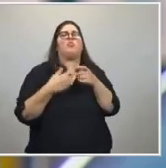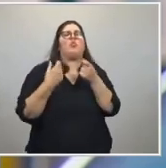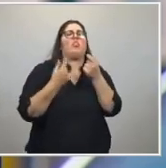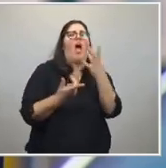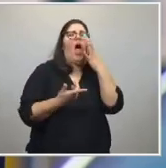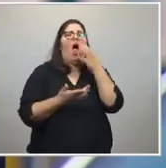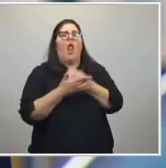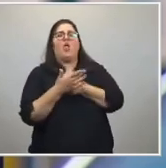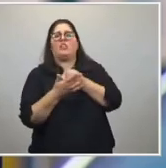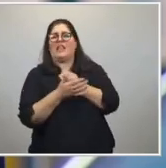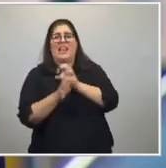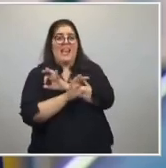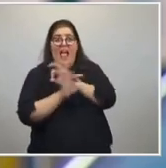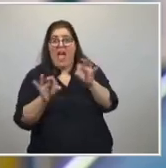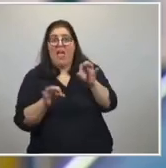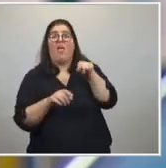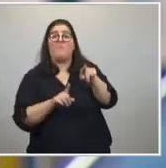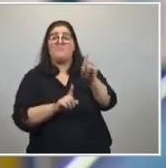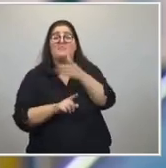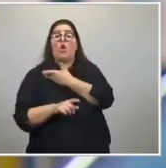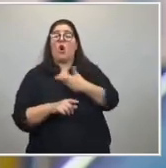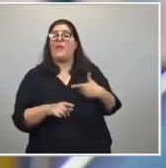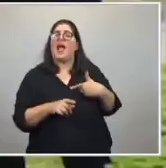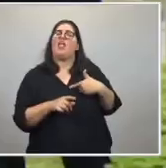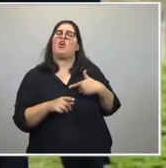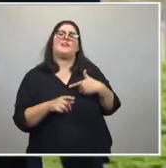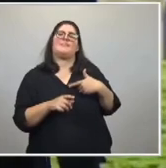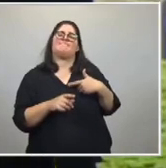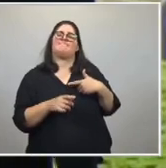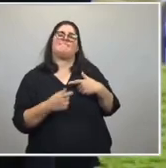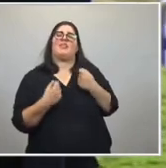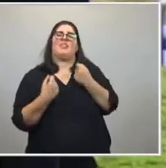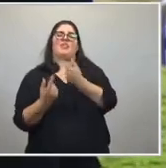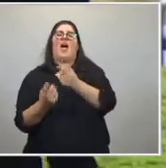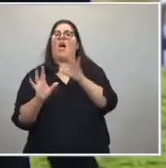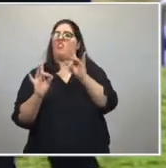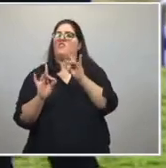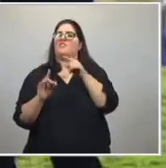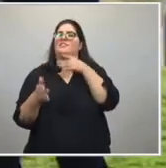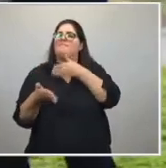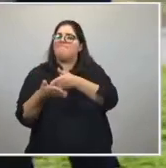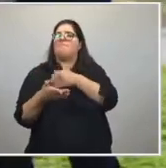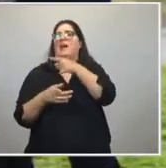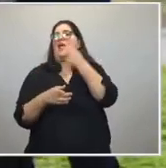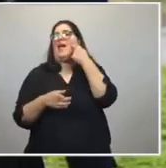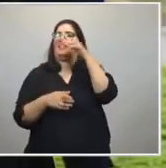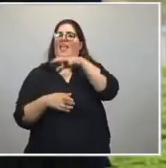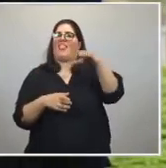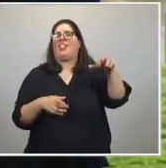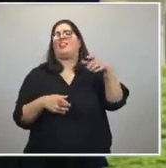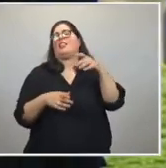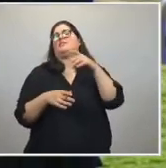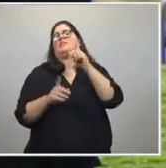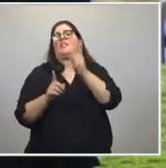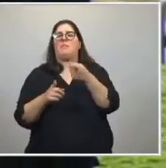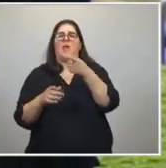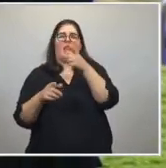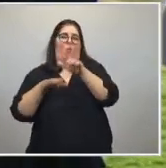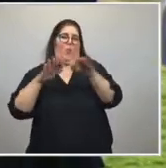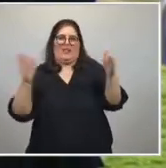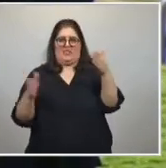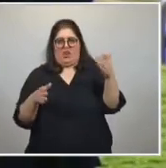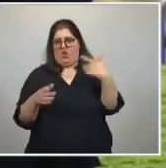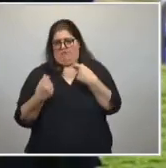resolverlos, de alguna manera le complicaban la vida a los intendentes y a los vecinos de la provincia. Y desde el primer día,